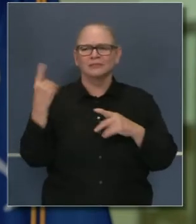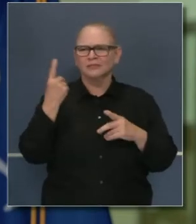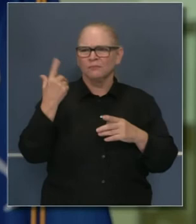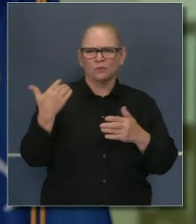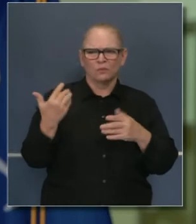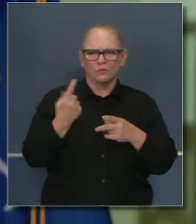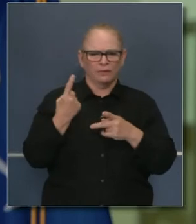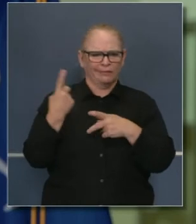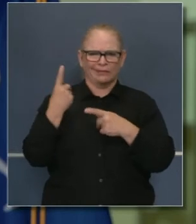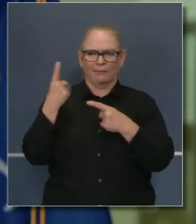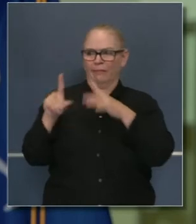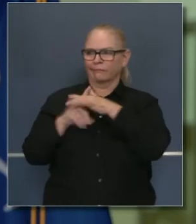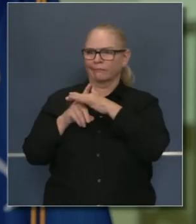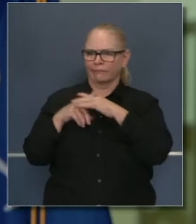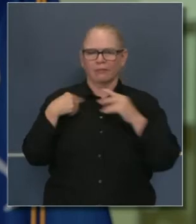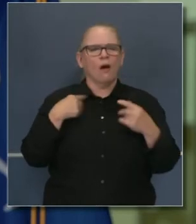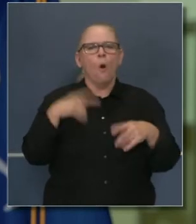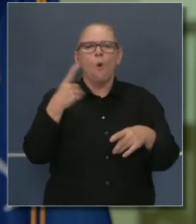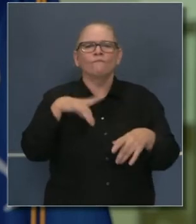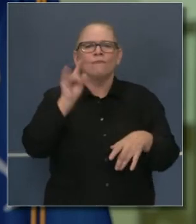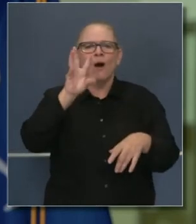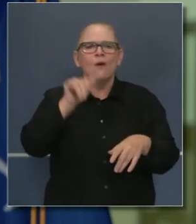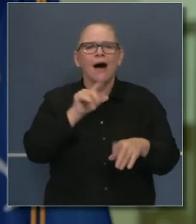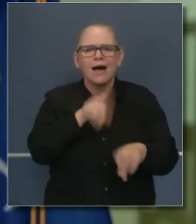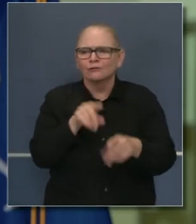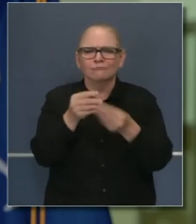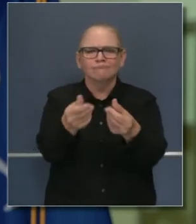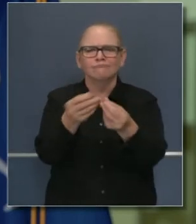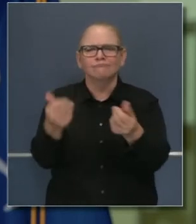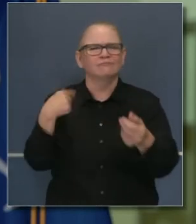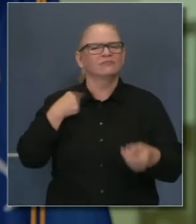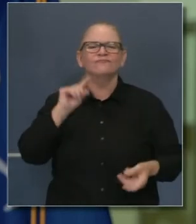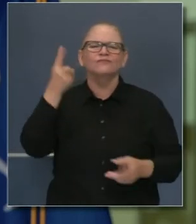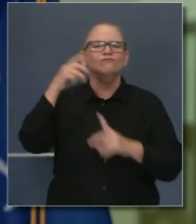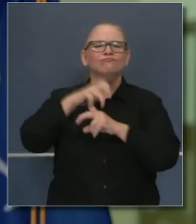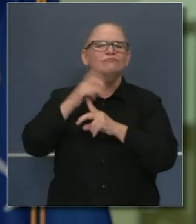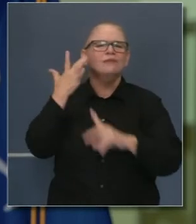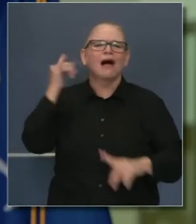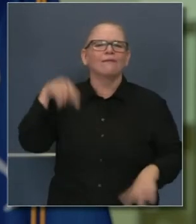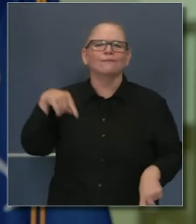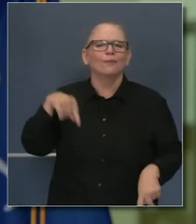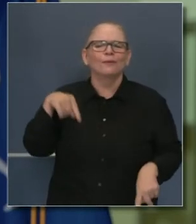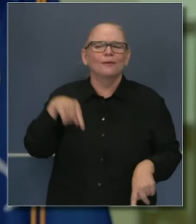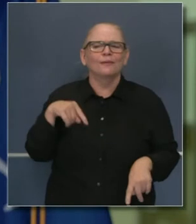respuestas a estas difíciles preguntas, son avanzadas aquí primero en el Estado de California.